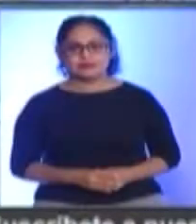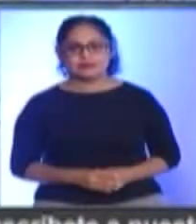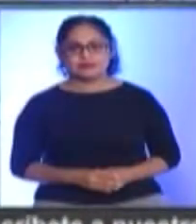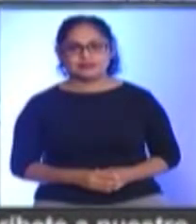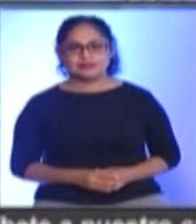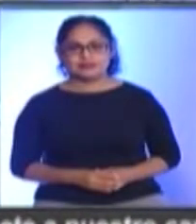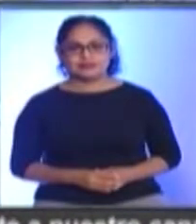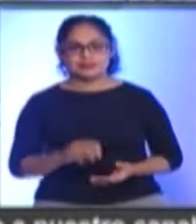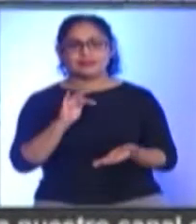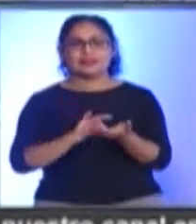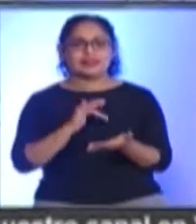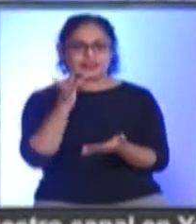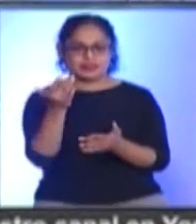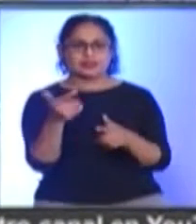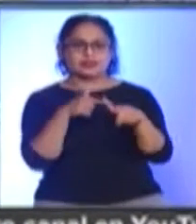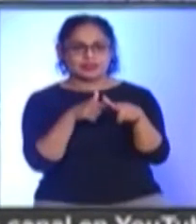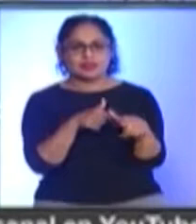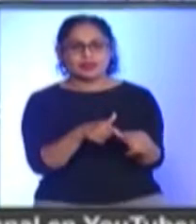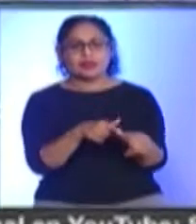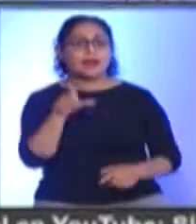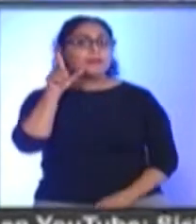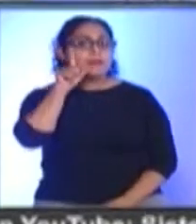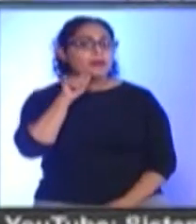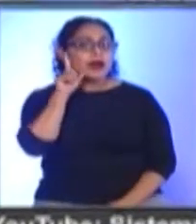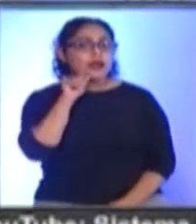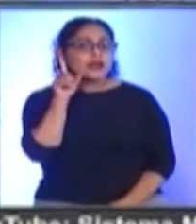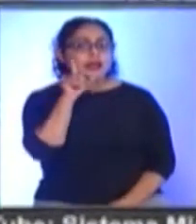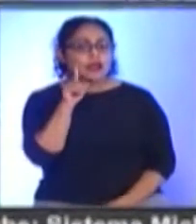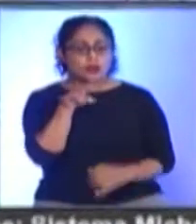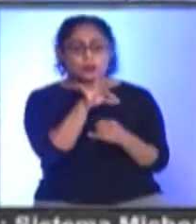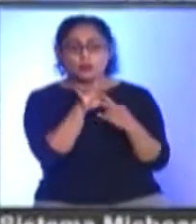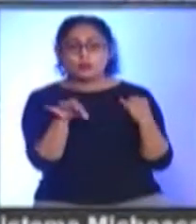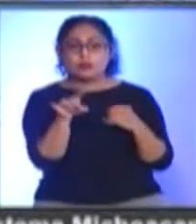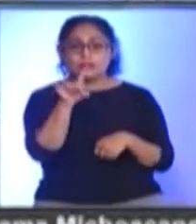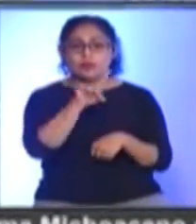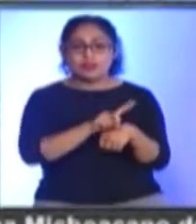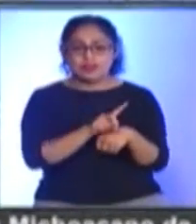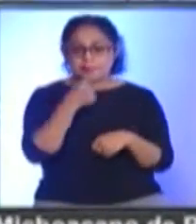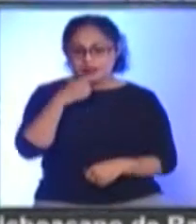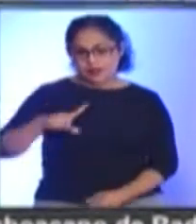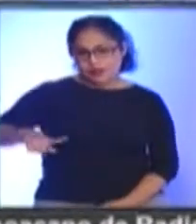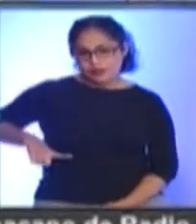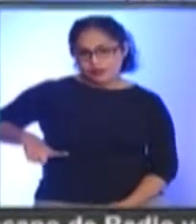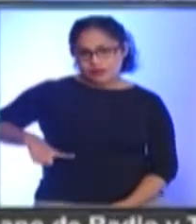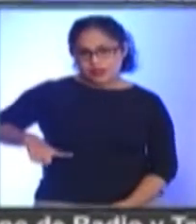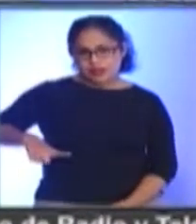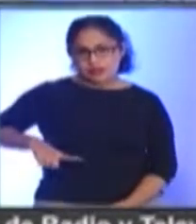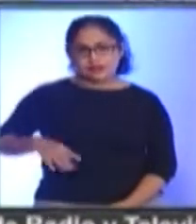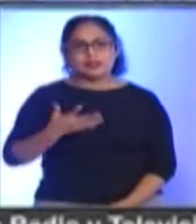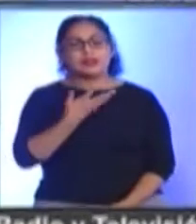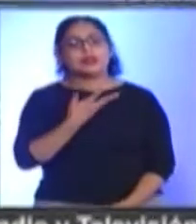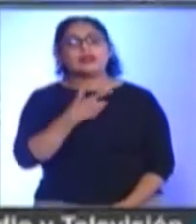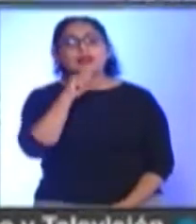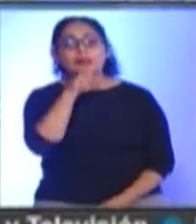Gracias por continuar con nosotros El día de mañana es el último día de vacunación Con la segunda dosis del